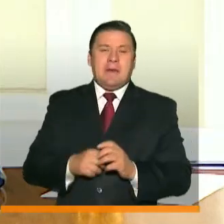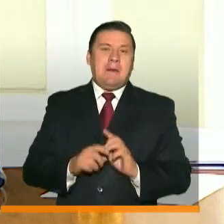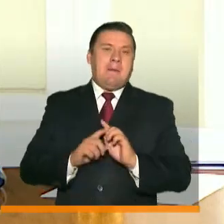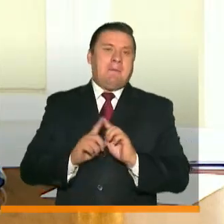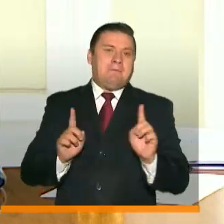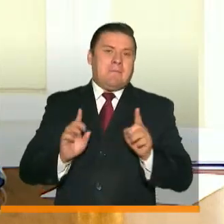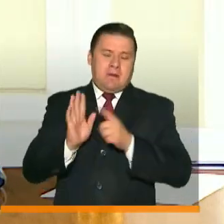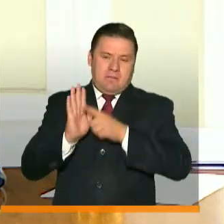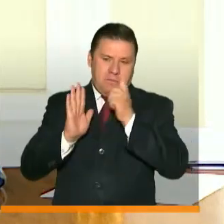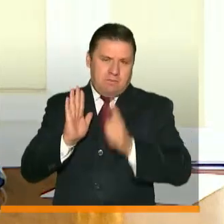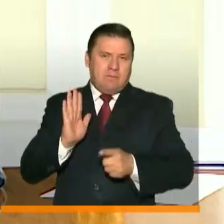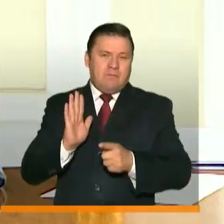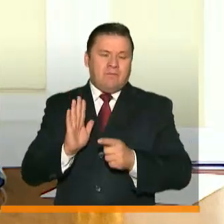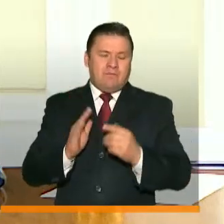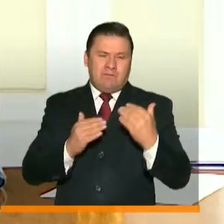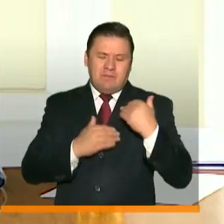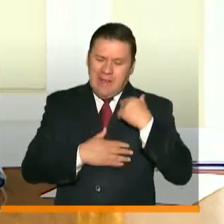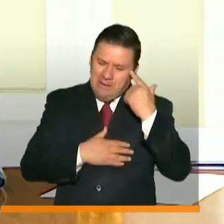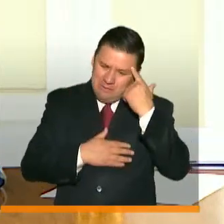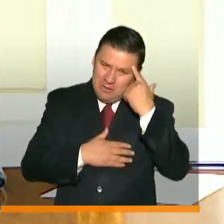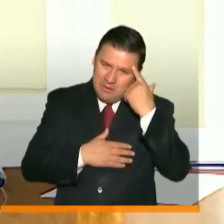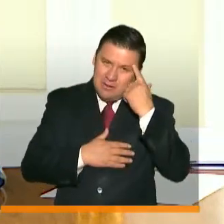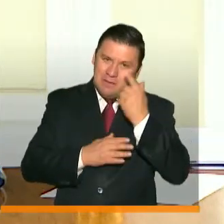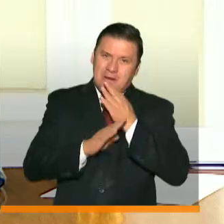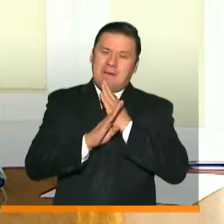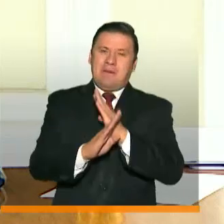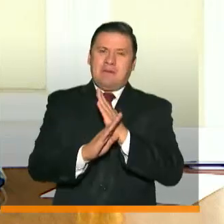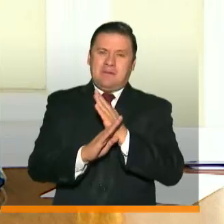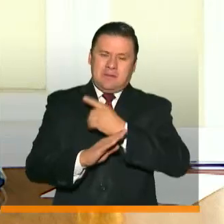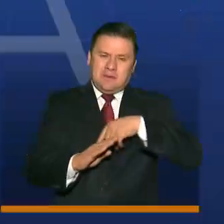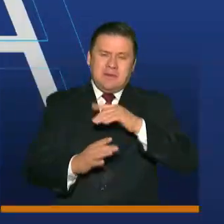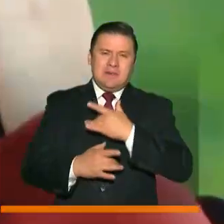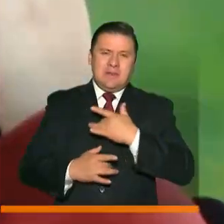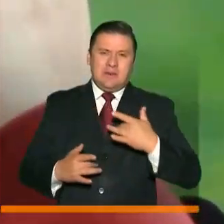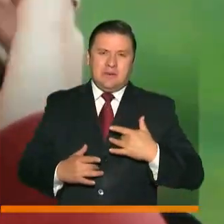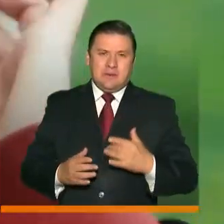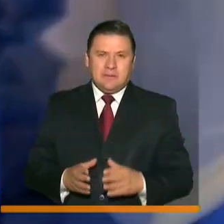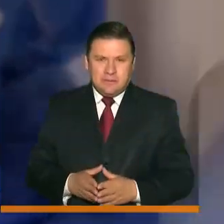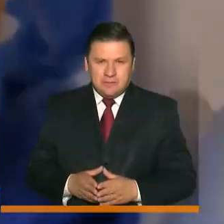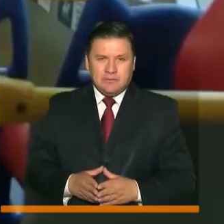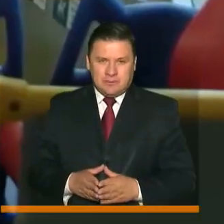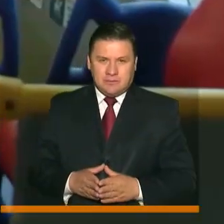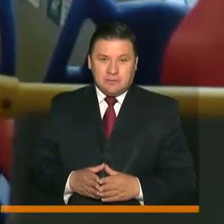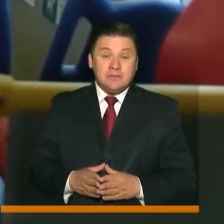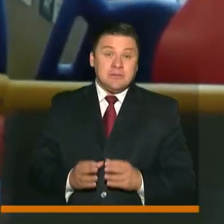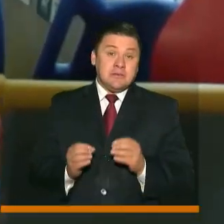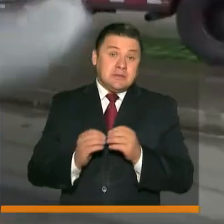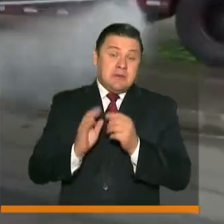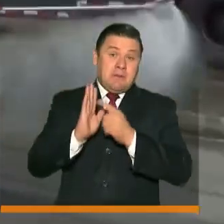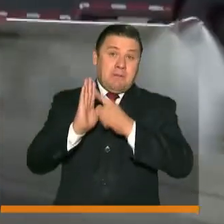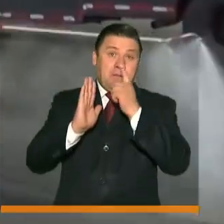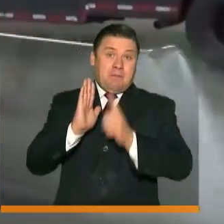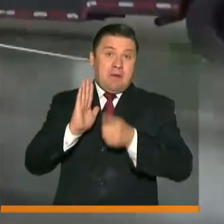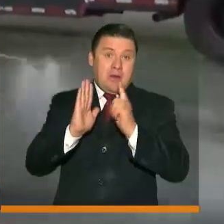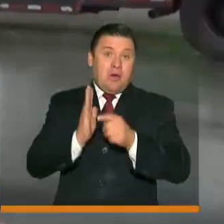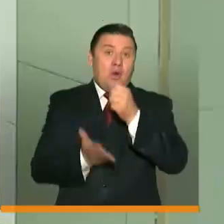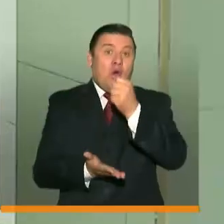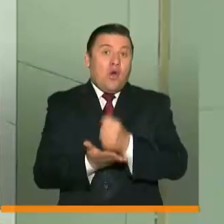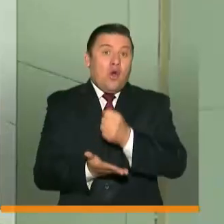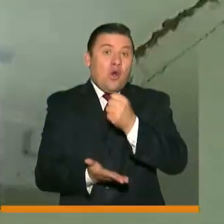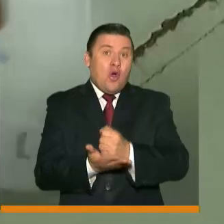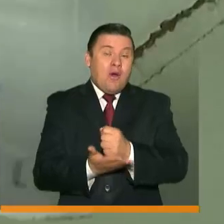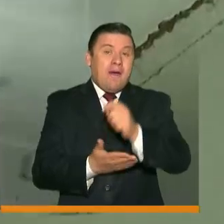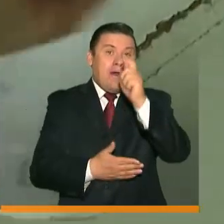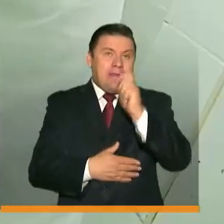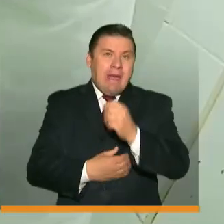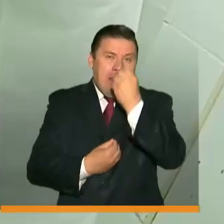pero estas medidas las estamos tomando pensando en su protección y en la salud. Estas son las medidas de carácter obligatorio